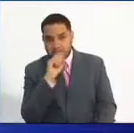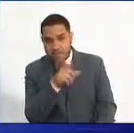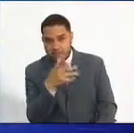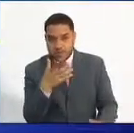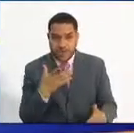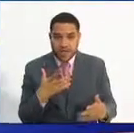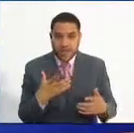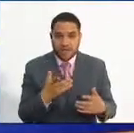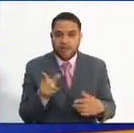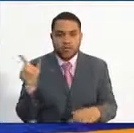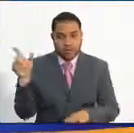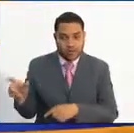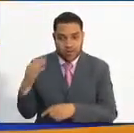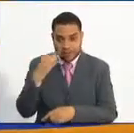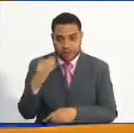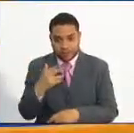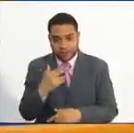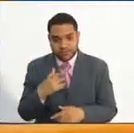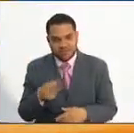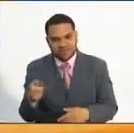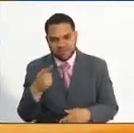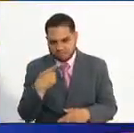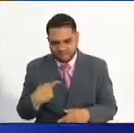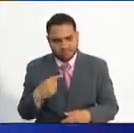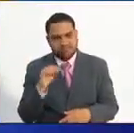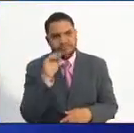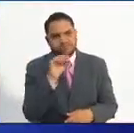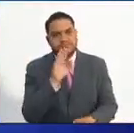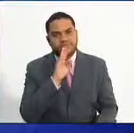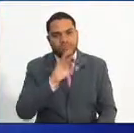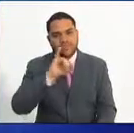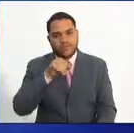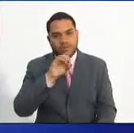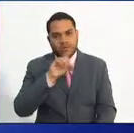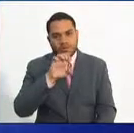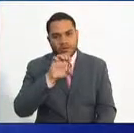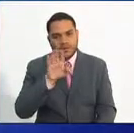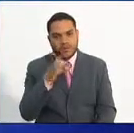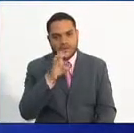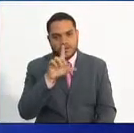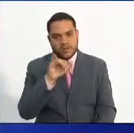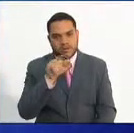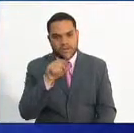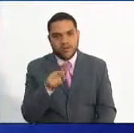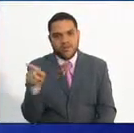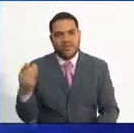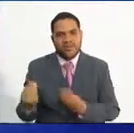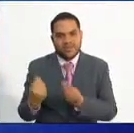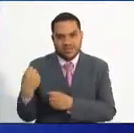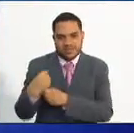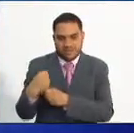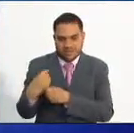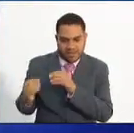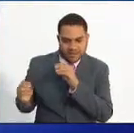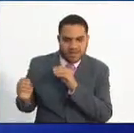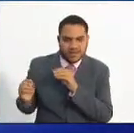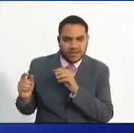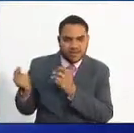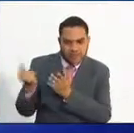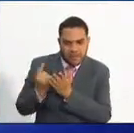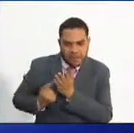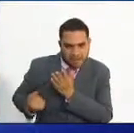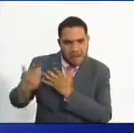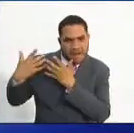Una ciudadana nos deja la siguiente inquietud para el doctor José Elías Acosta. Ella es diseñadora industrial y